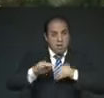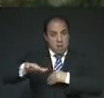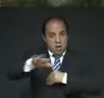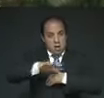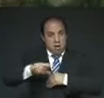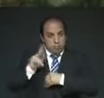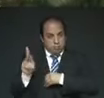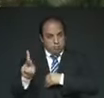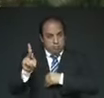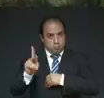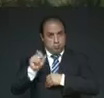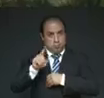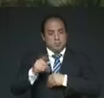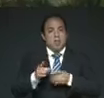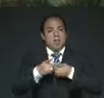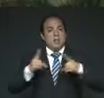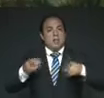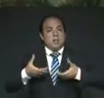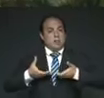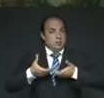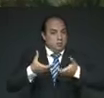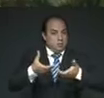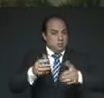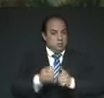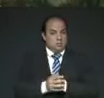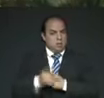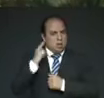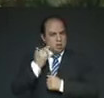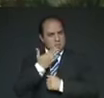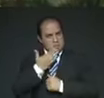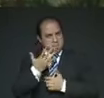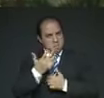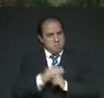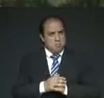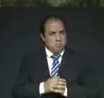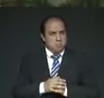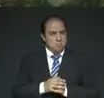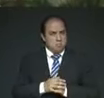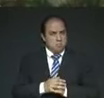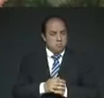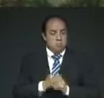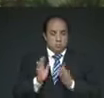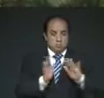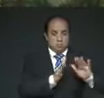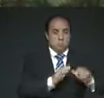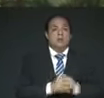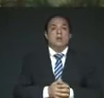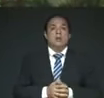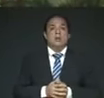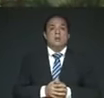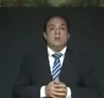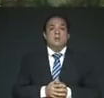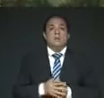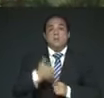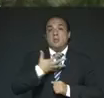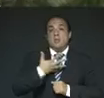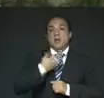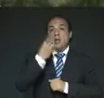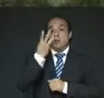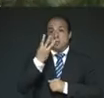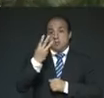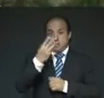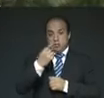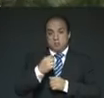público, de desarrollo urbano. No sé si se escucha bien acá. En total serán 3